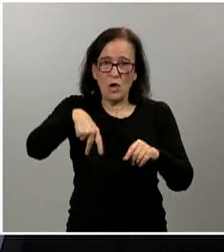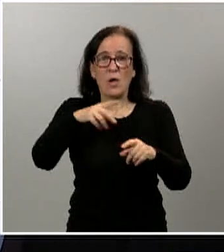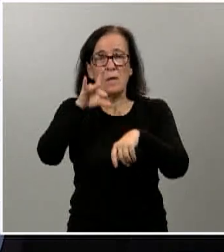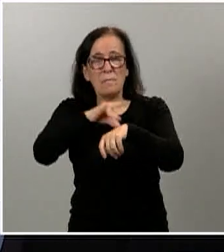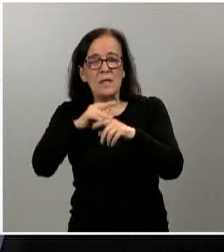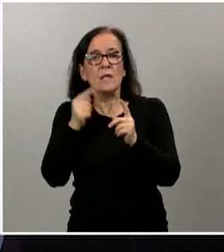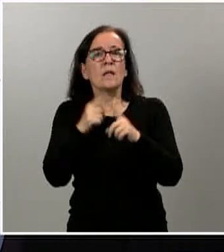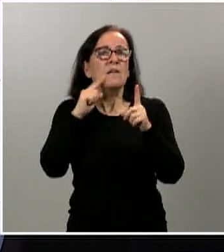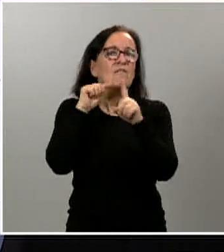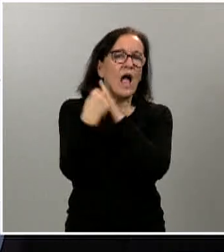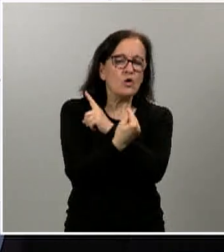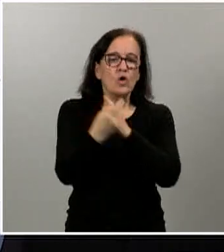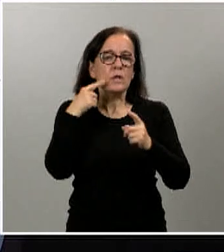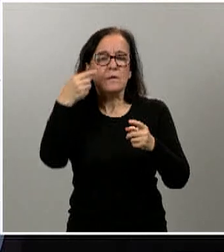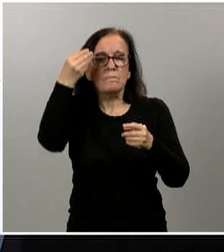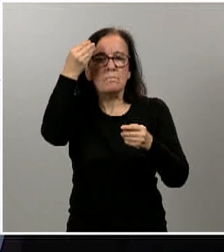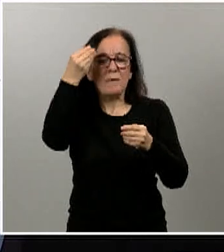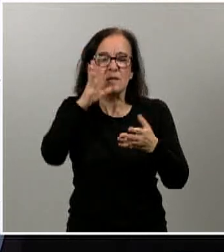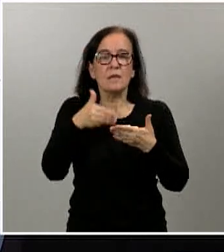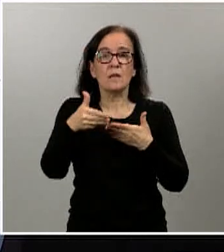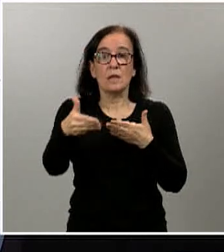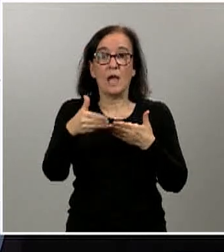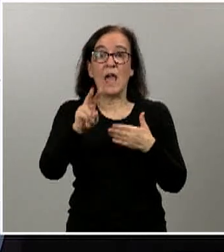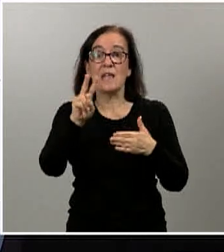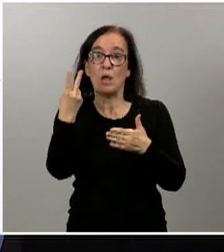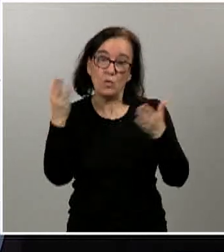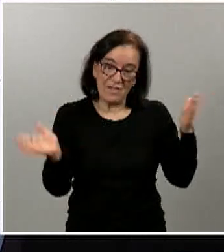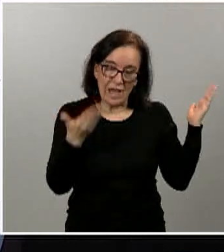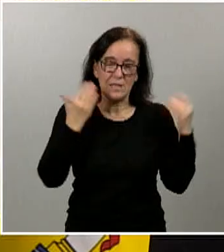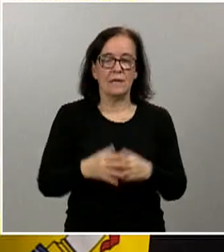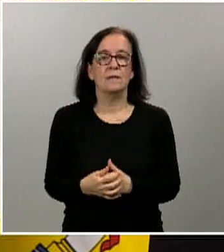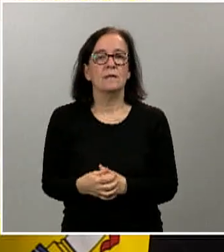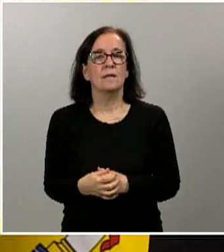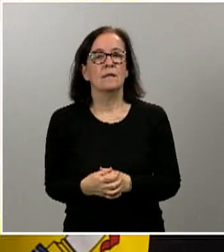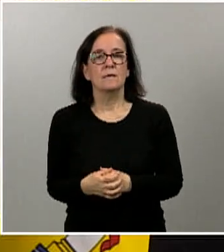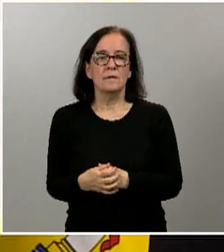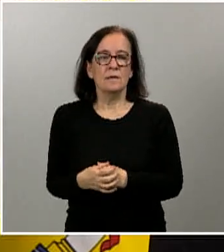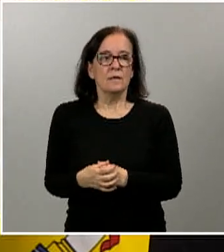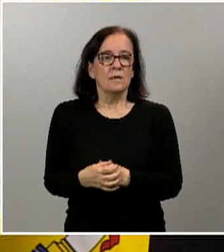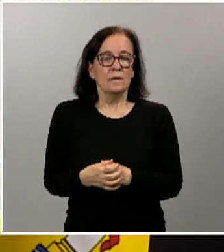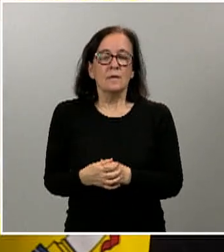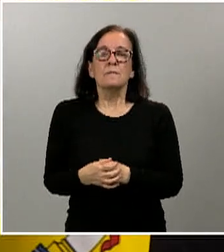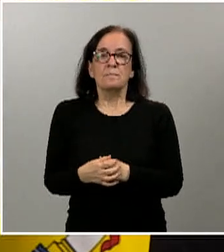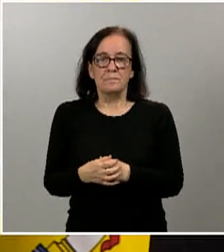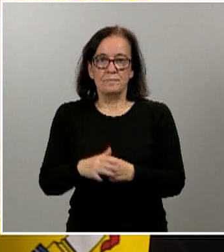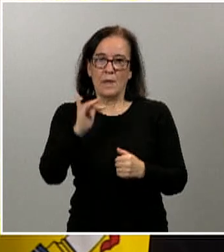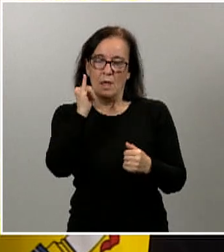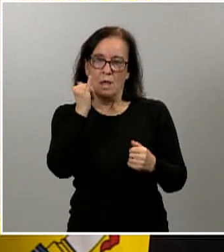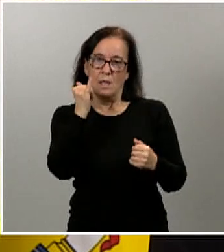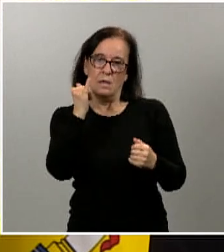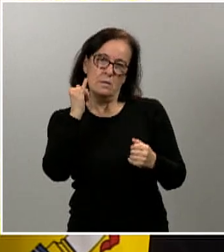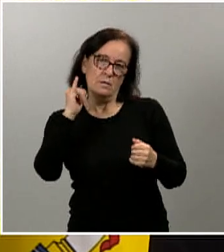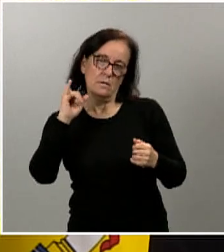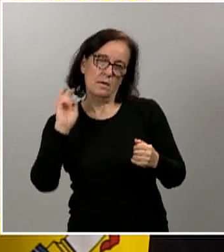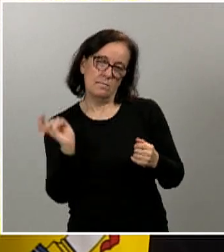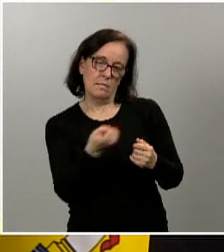tenerse en cuenta cuando lleguemos a una segunda fase? Bueno, pues hay muchos, hay varios parámetros,